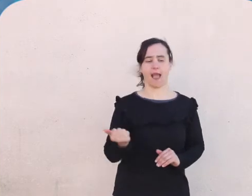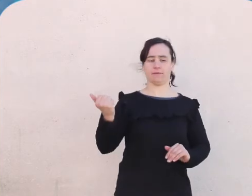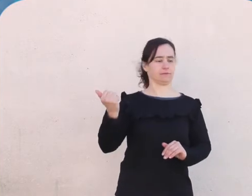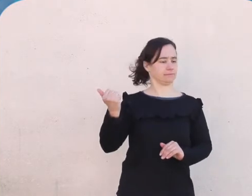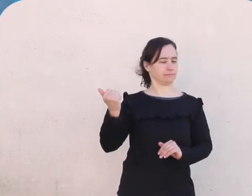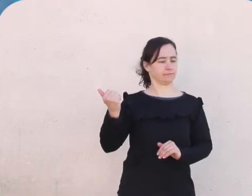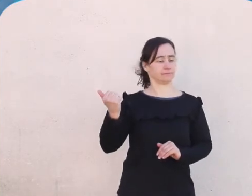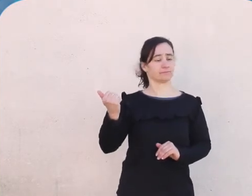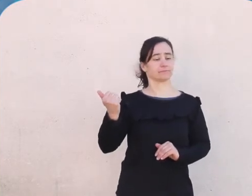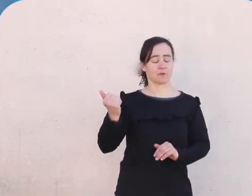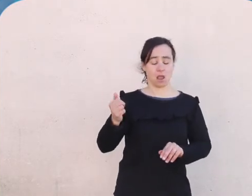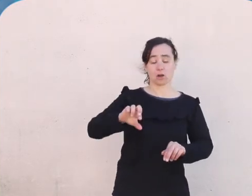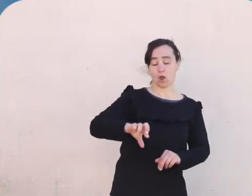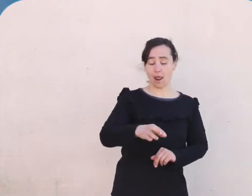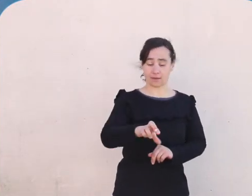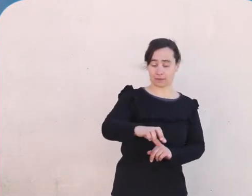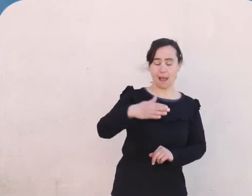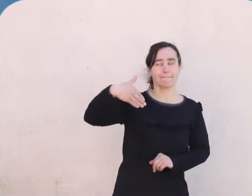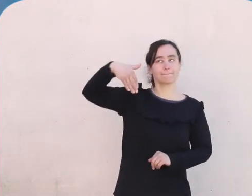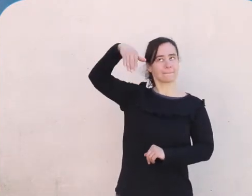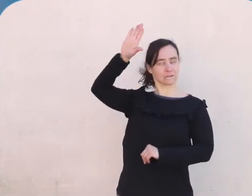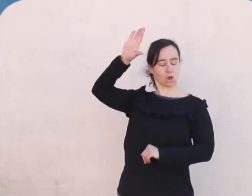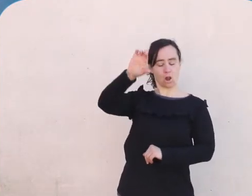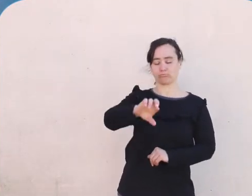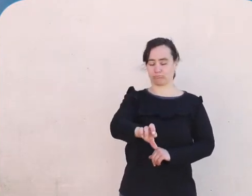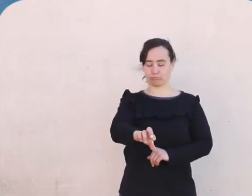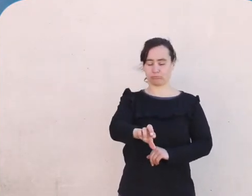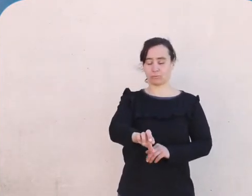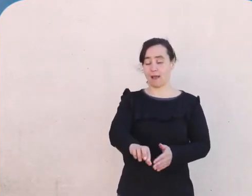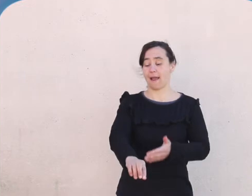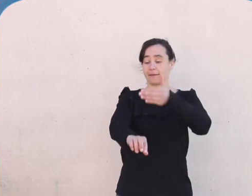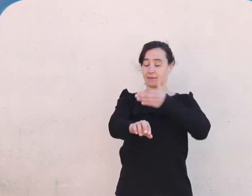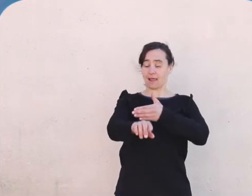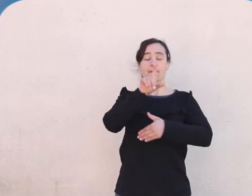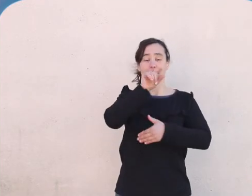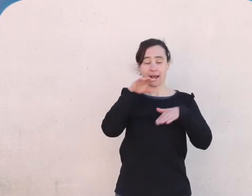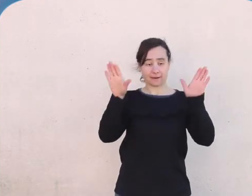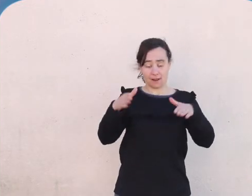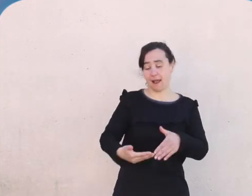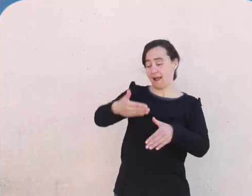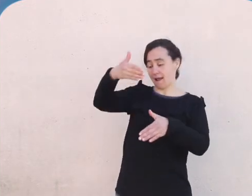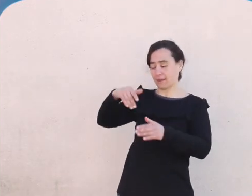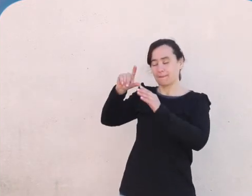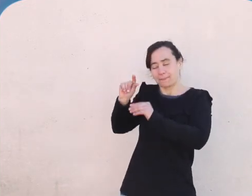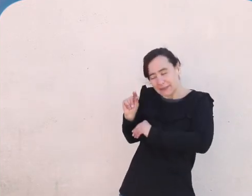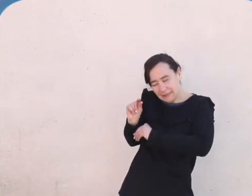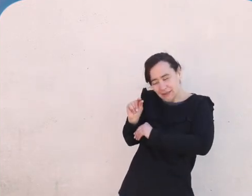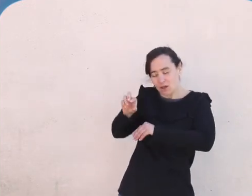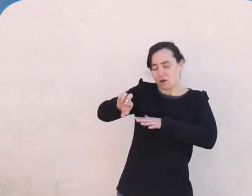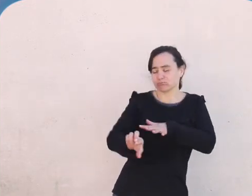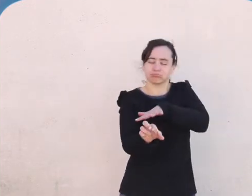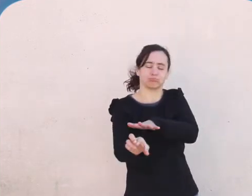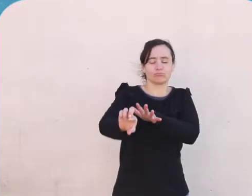guiada por los caracoles, y detrás, los más pequeñitos, en fila, cantando una canción.